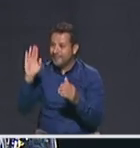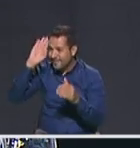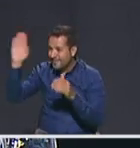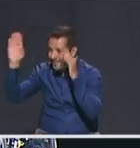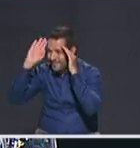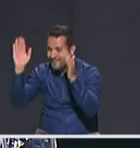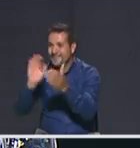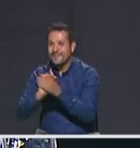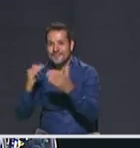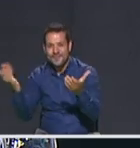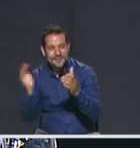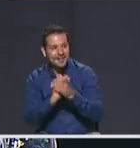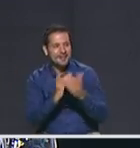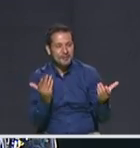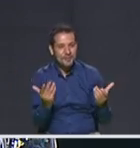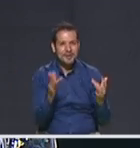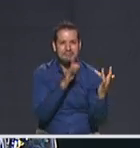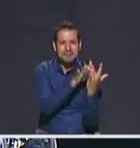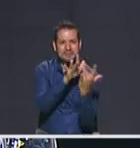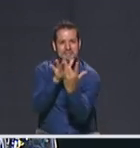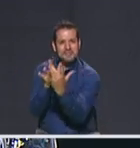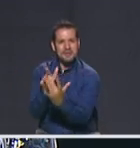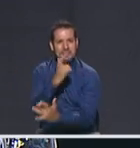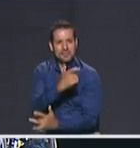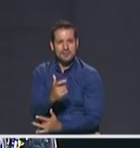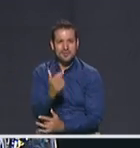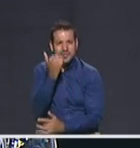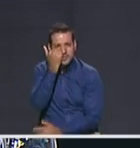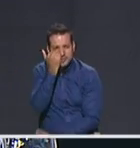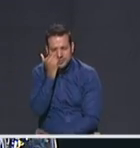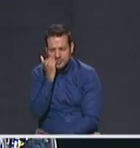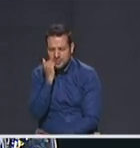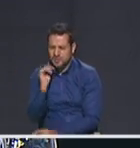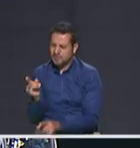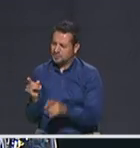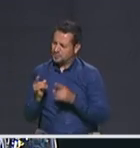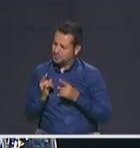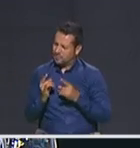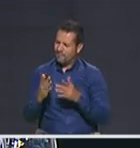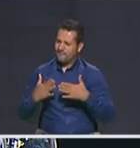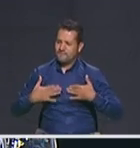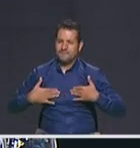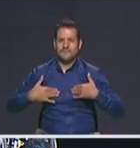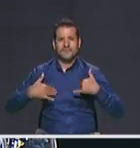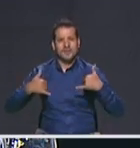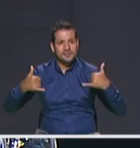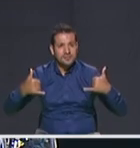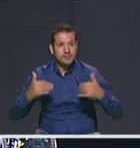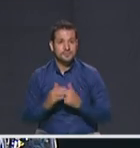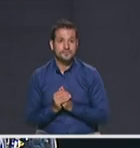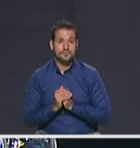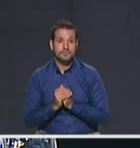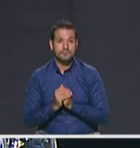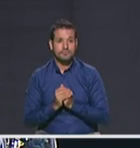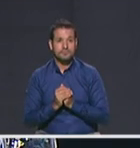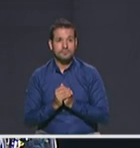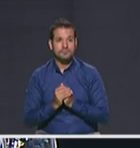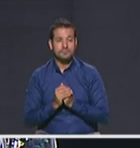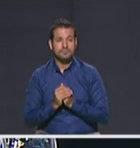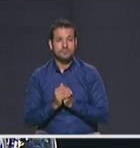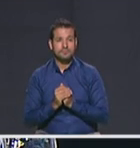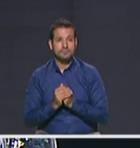a todos aquellos con quienes he vivido, tristezas, he vivido felicidades, con quienes en esta